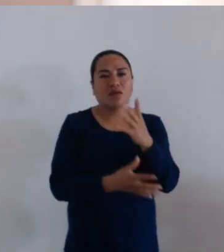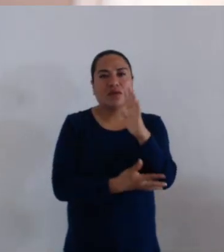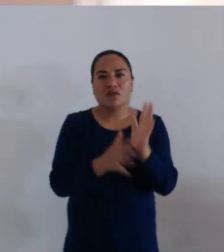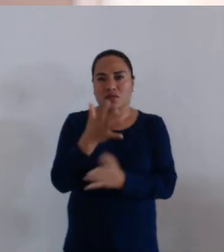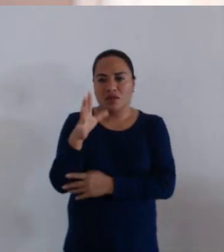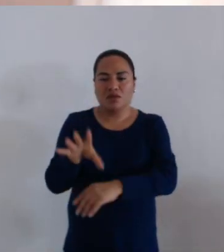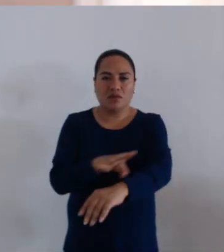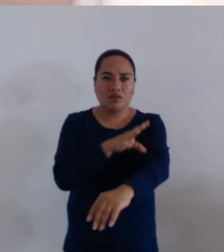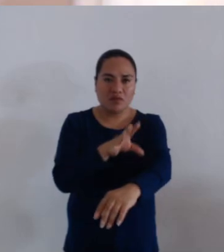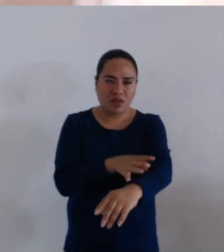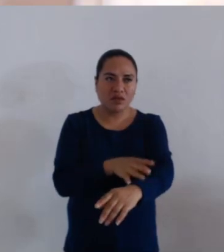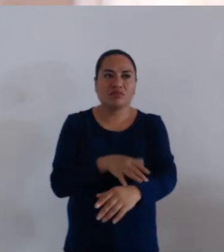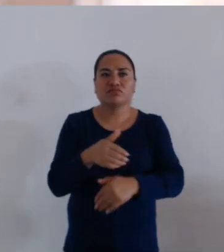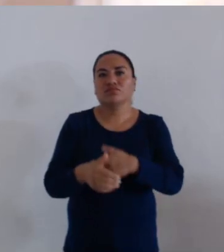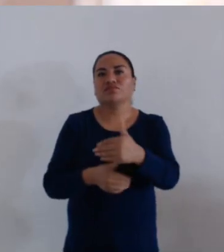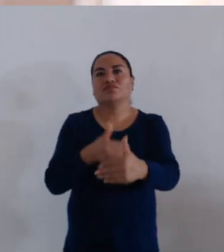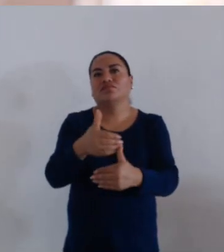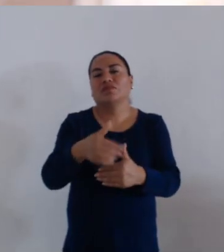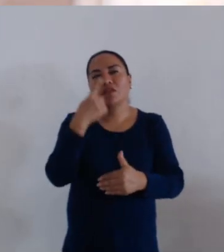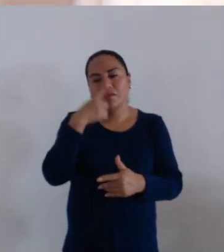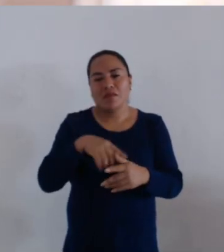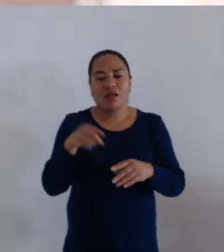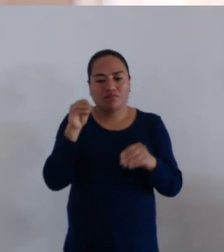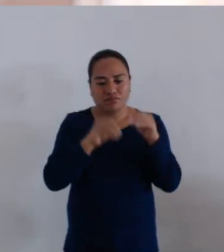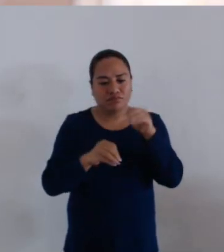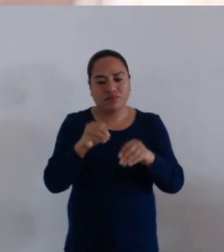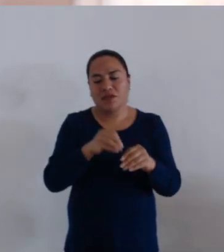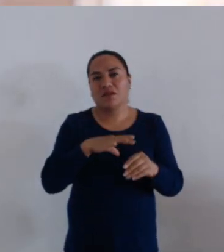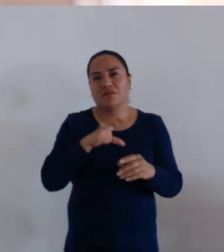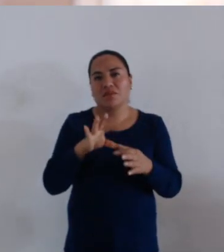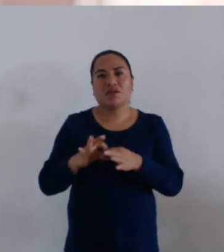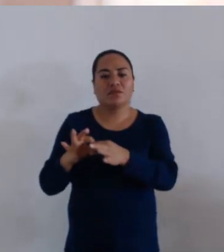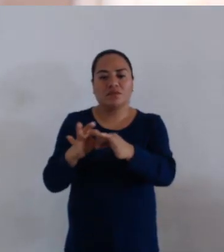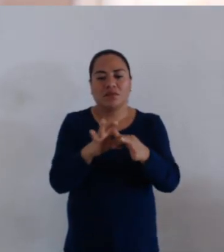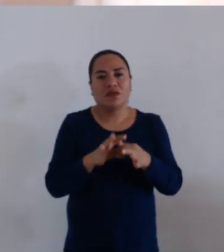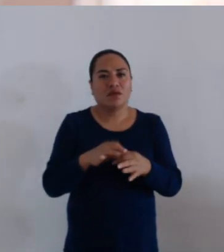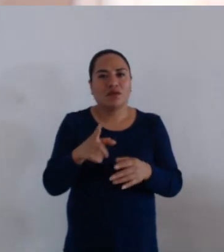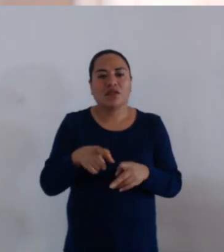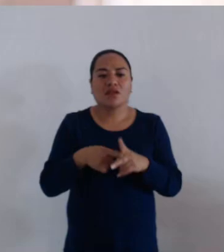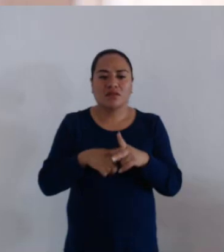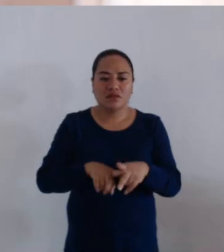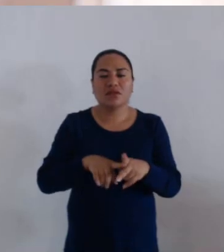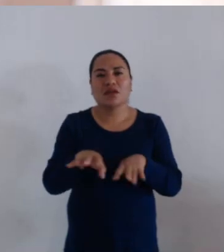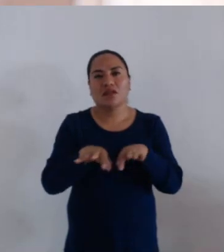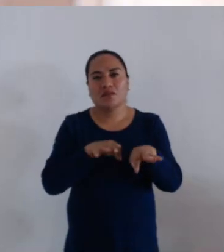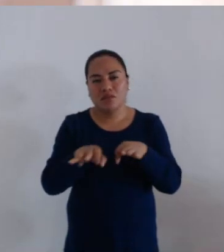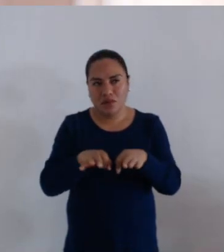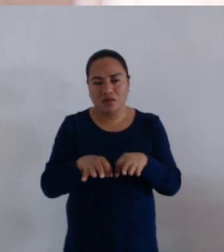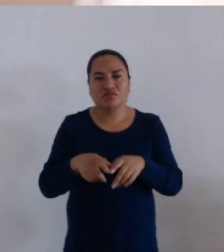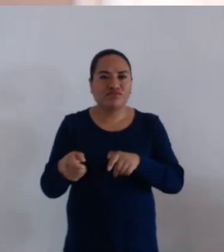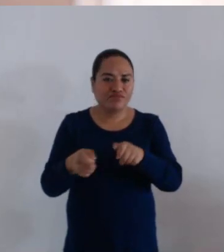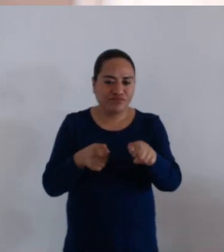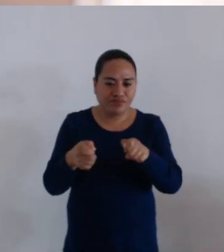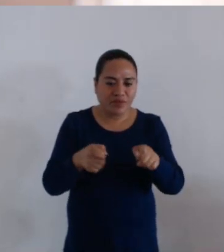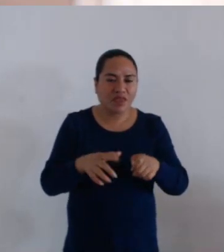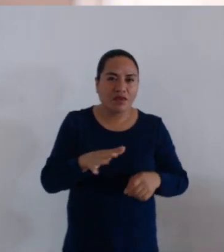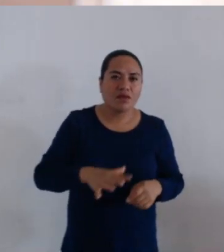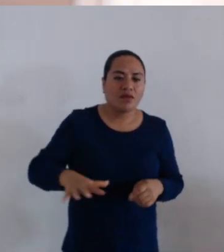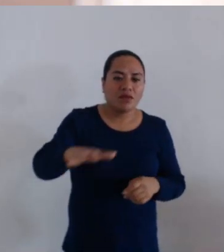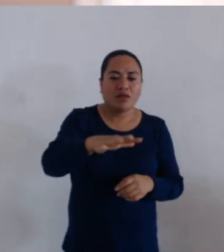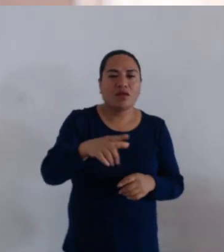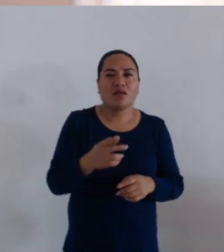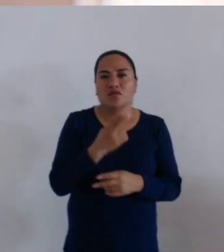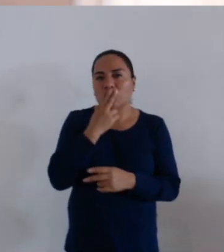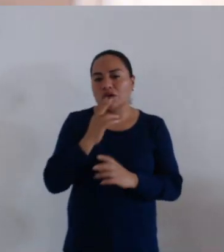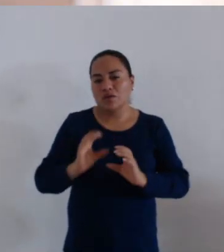Energías y Sostenibilidad, para la elaboración de la zonificación para el inicio de los trabajos del programa de manejo de la zona de reserva